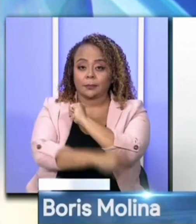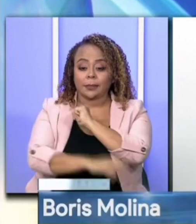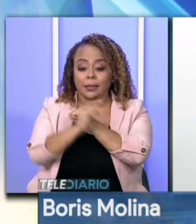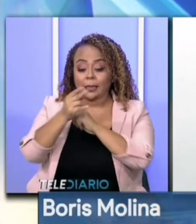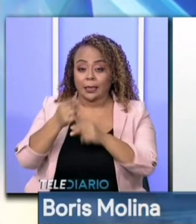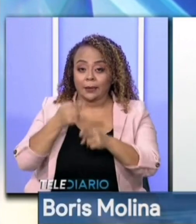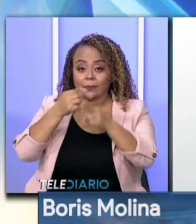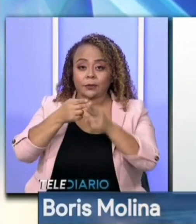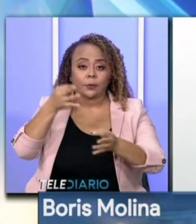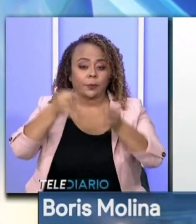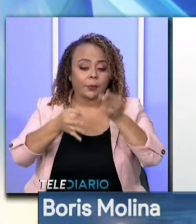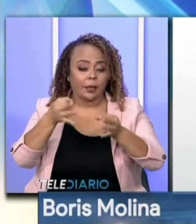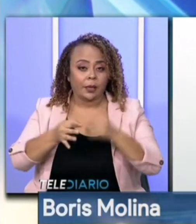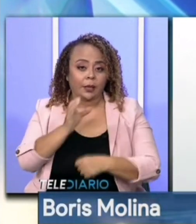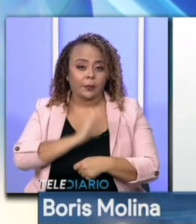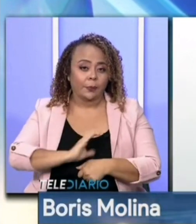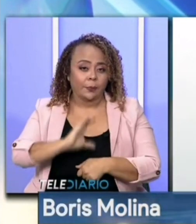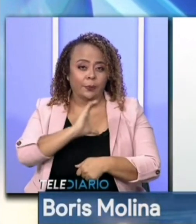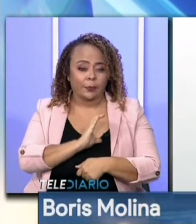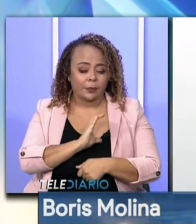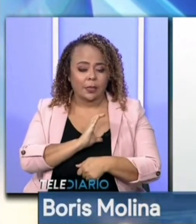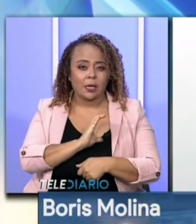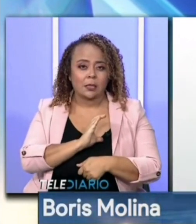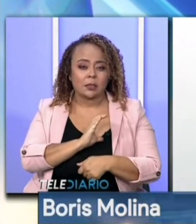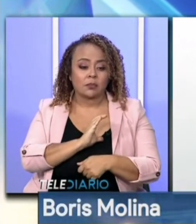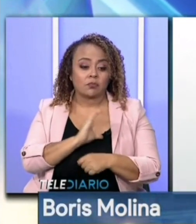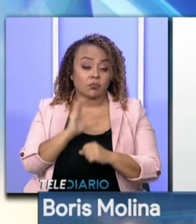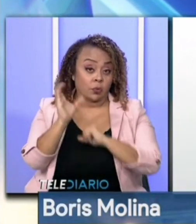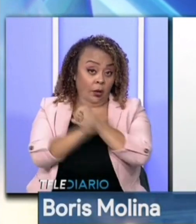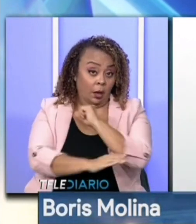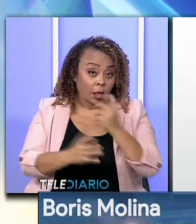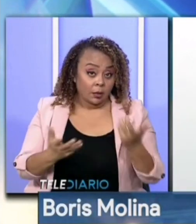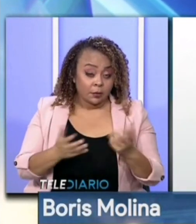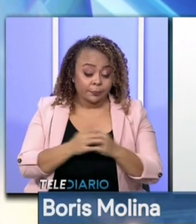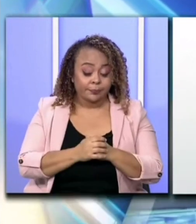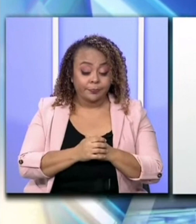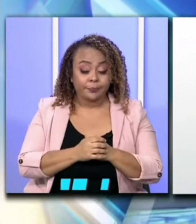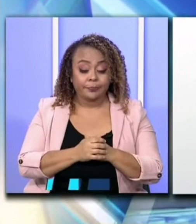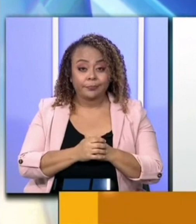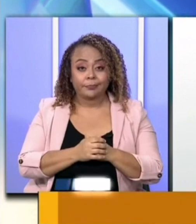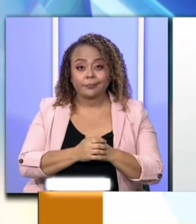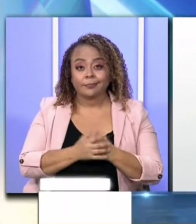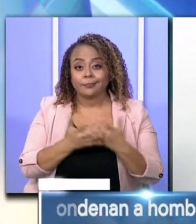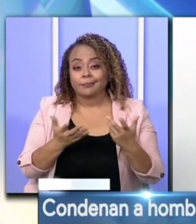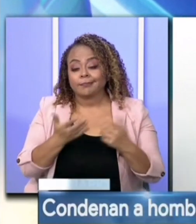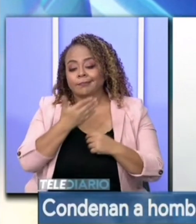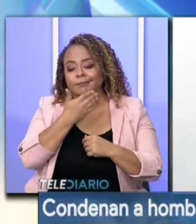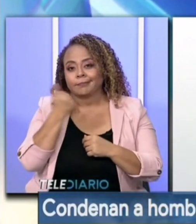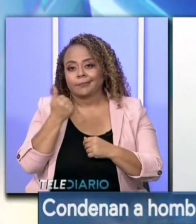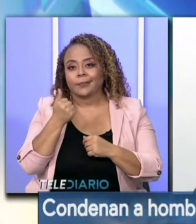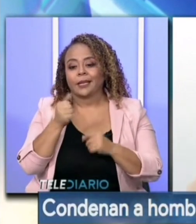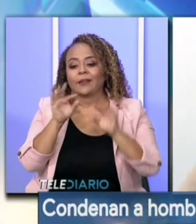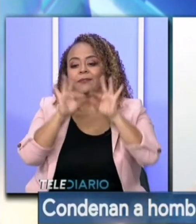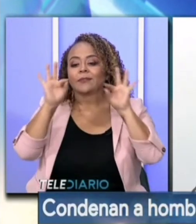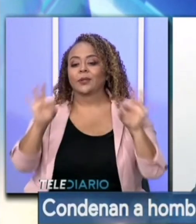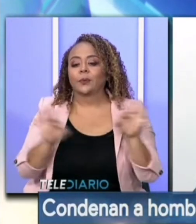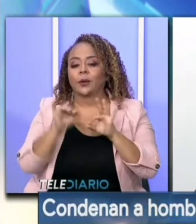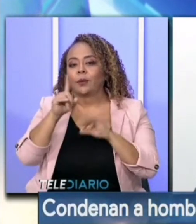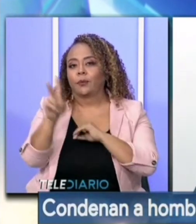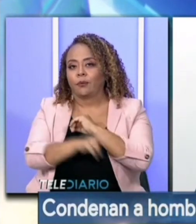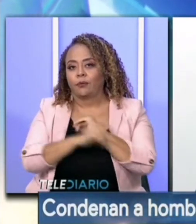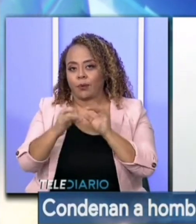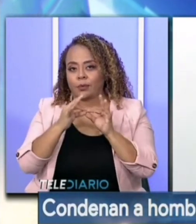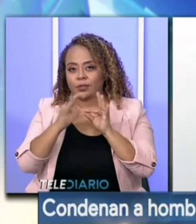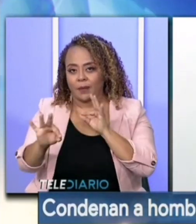calificación jurídica de las conductas que fueron finalmente condenadas, se optó por lo que fue la figura de un robo